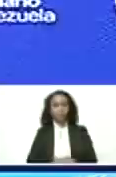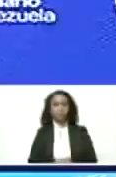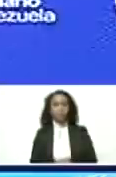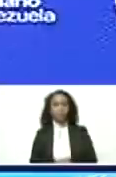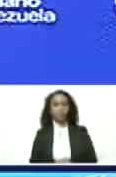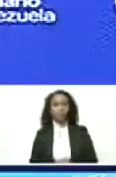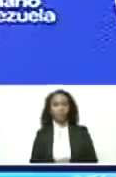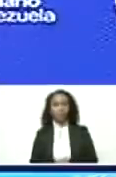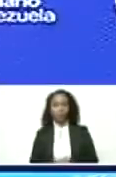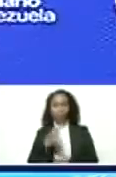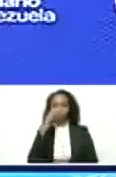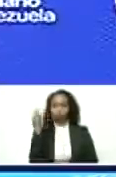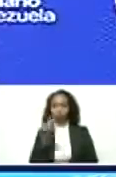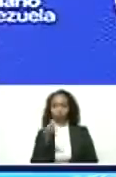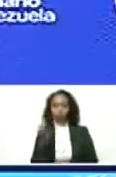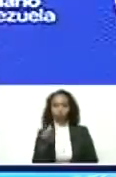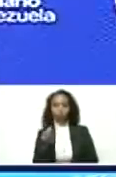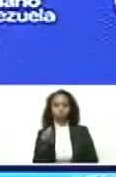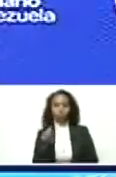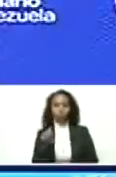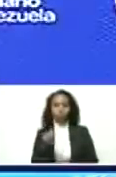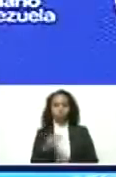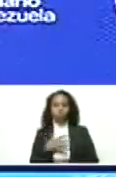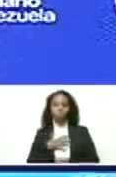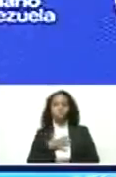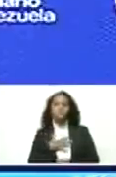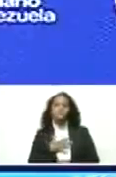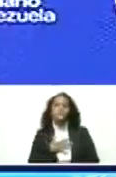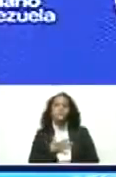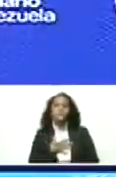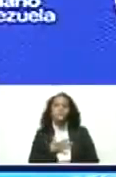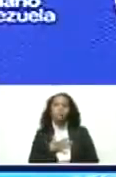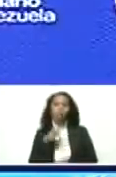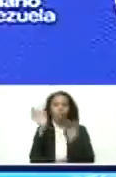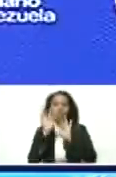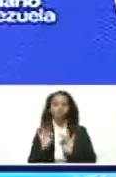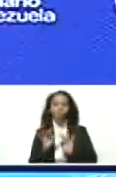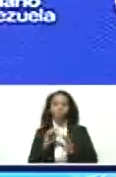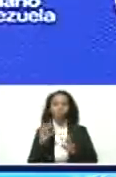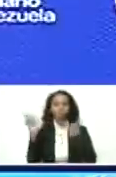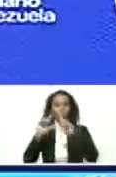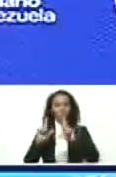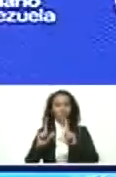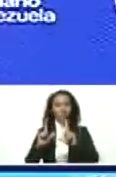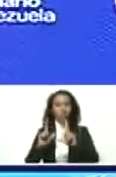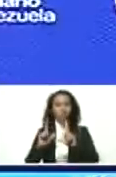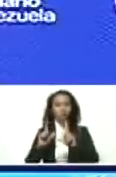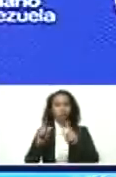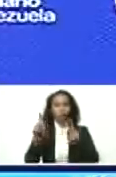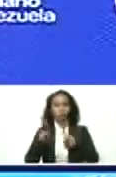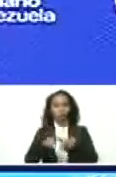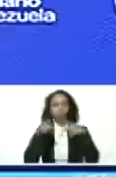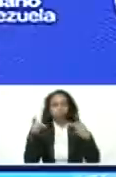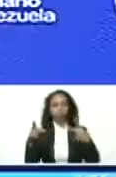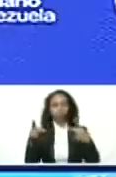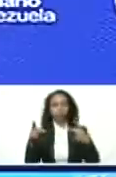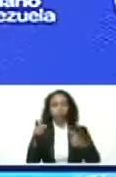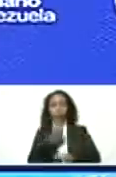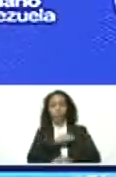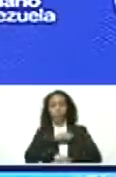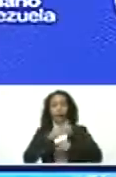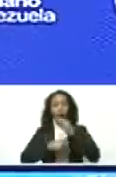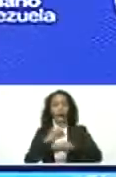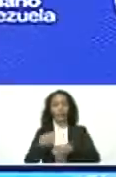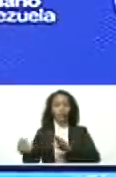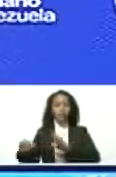De verdad es vomitivo y asqueante la forma como la televisión y la prensa de España trata el conflicto de